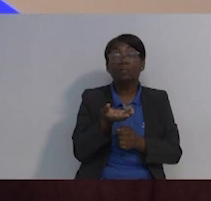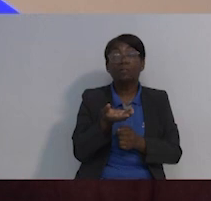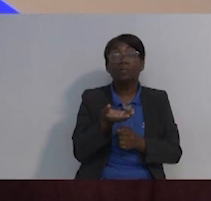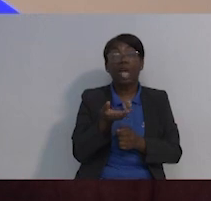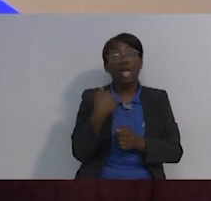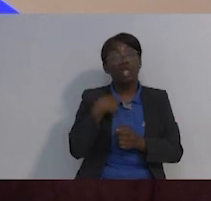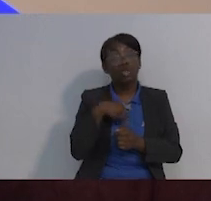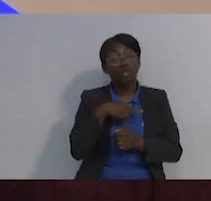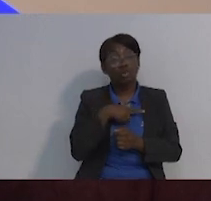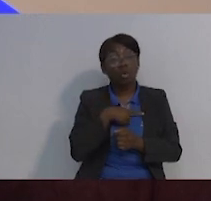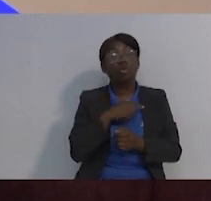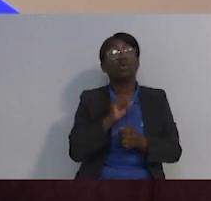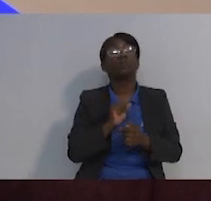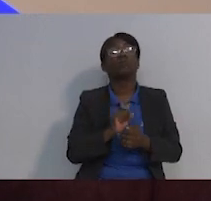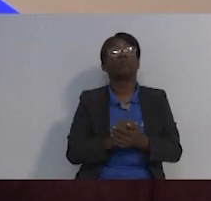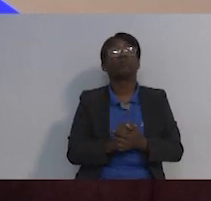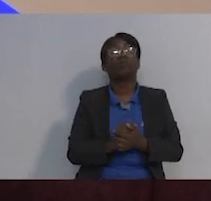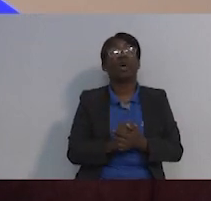paciente.